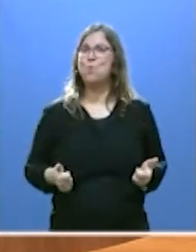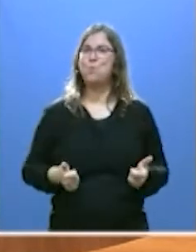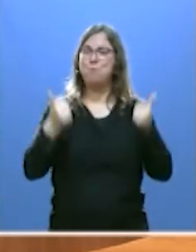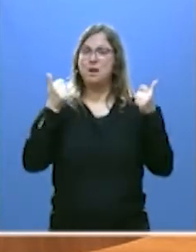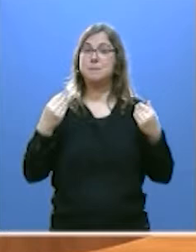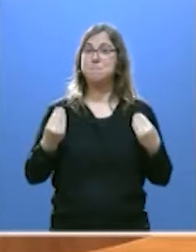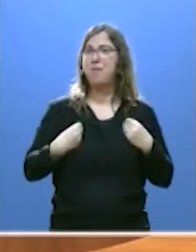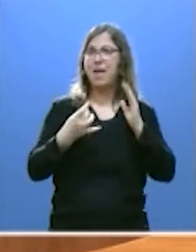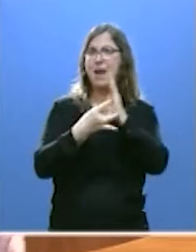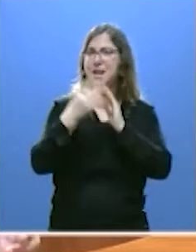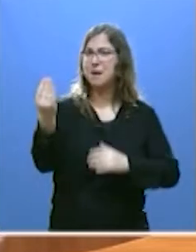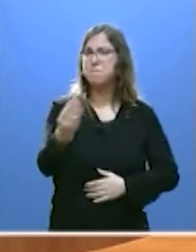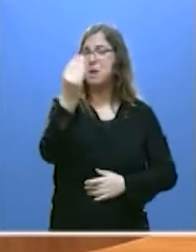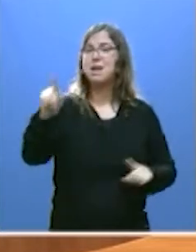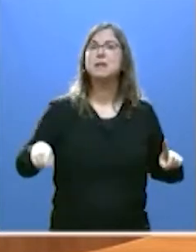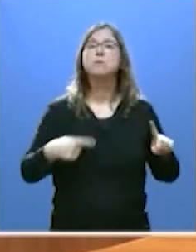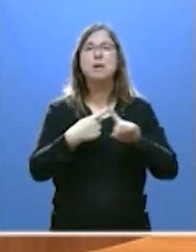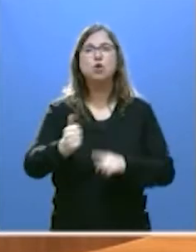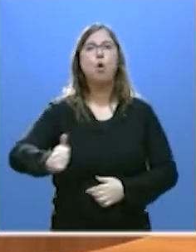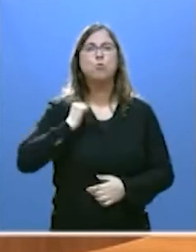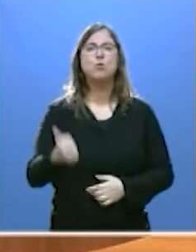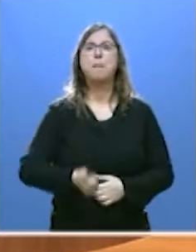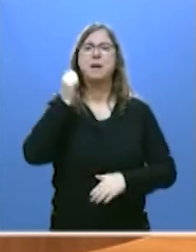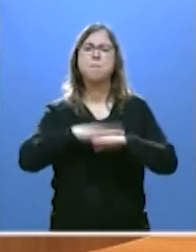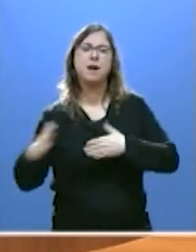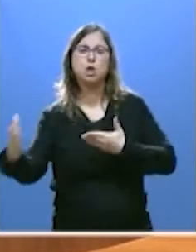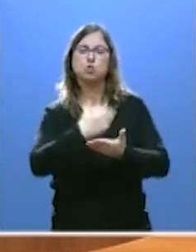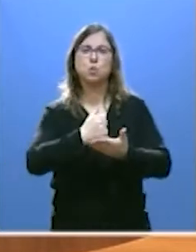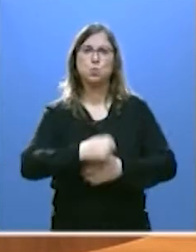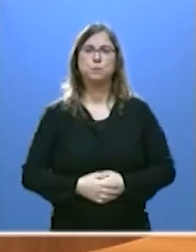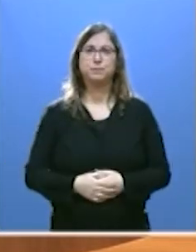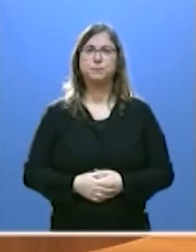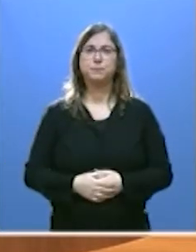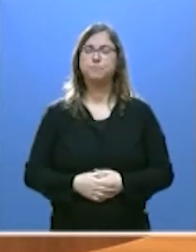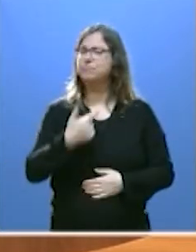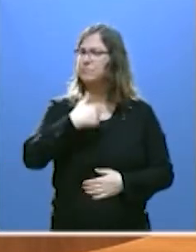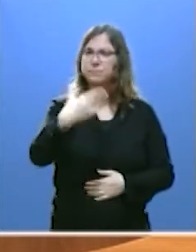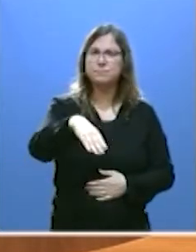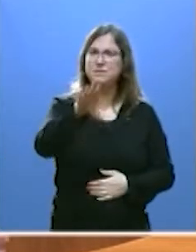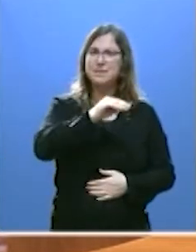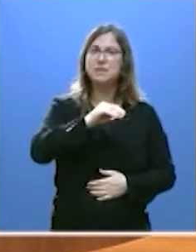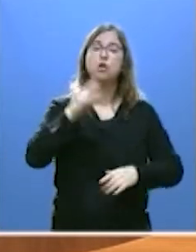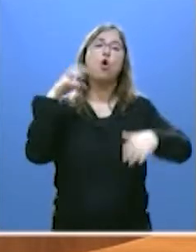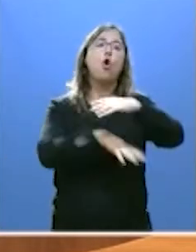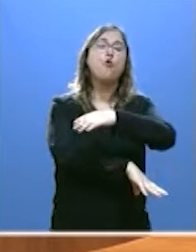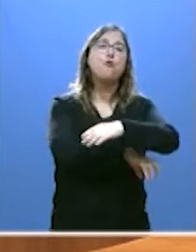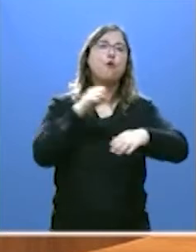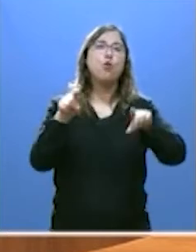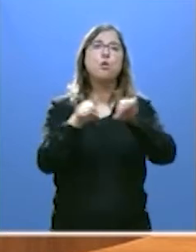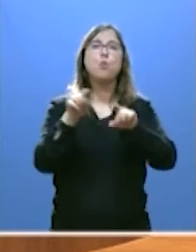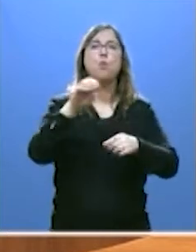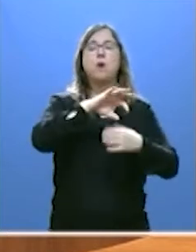más calidad de vida y con más oportunidades para todos. Y entendemos los fondos de la Unión Europea como una